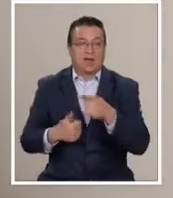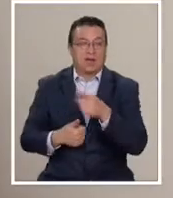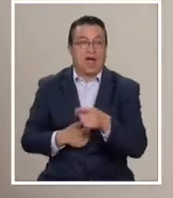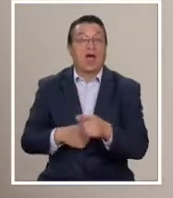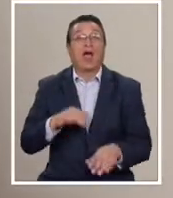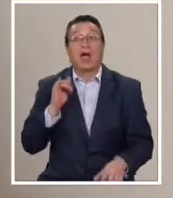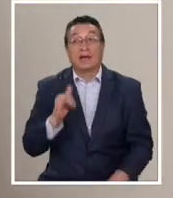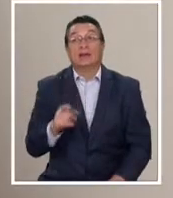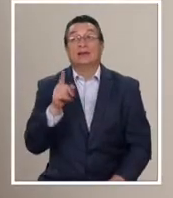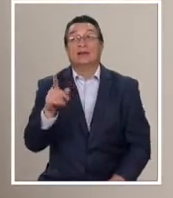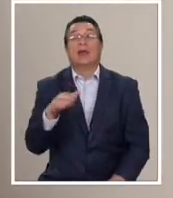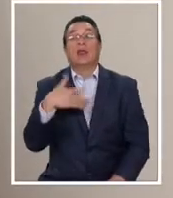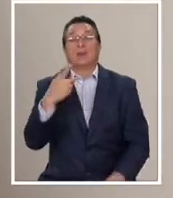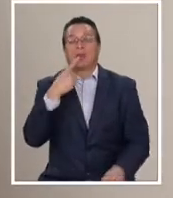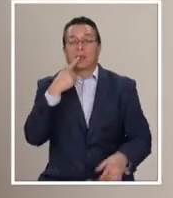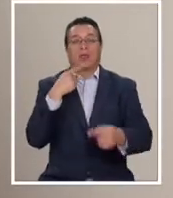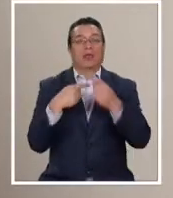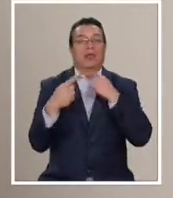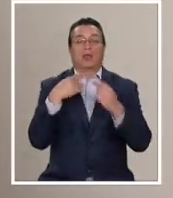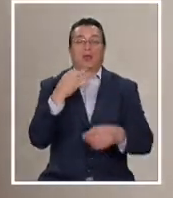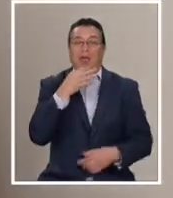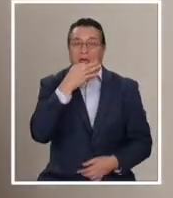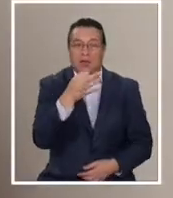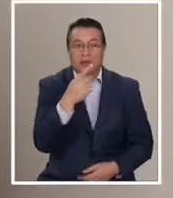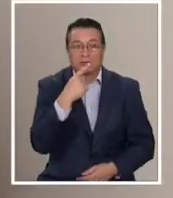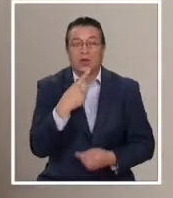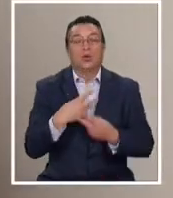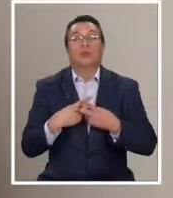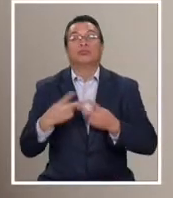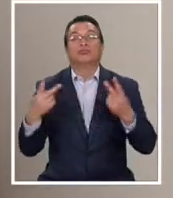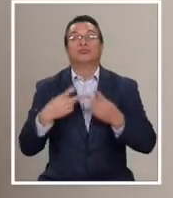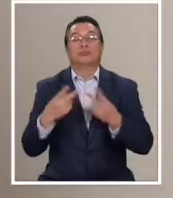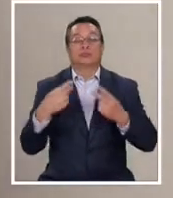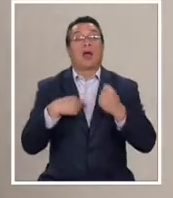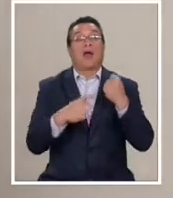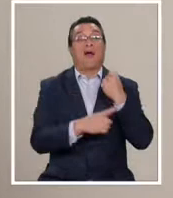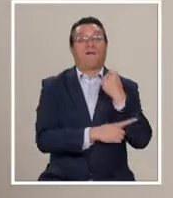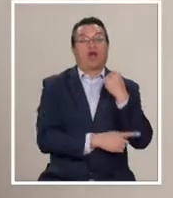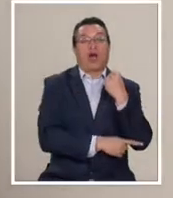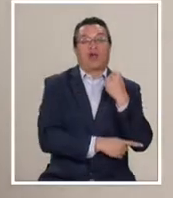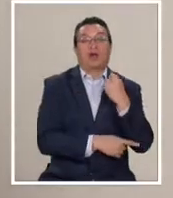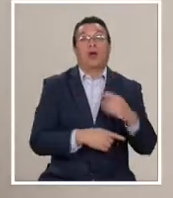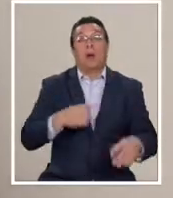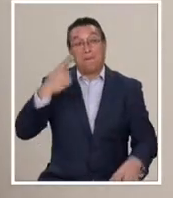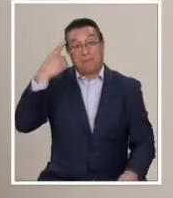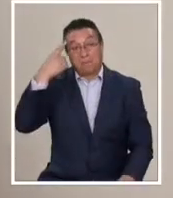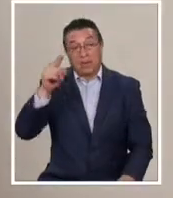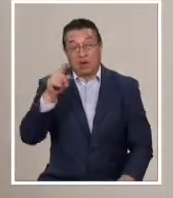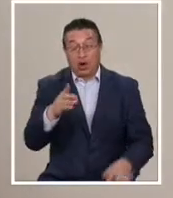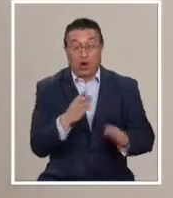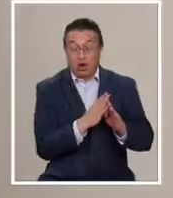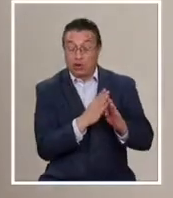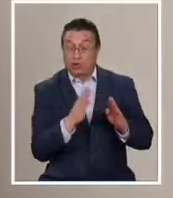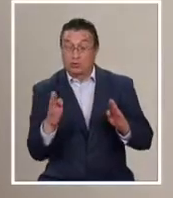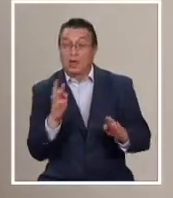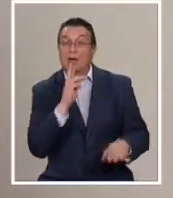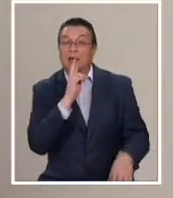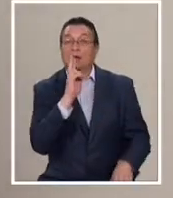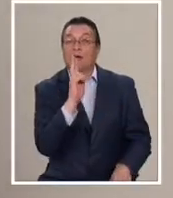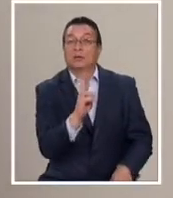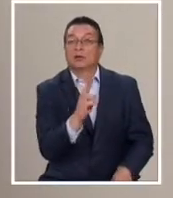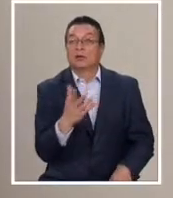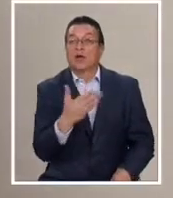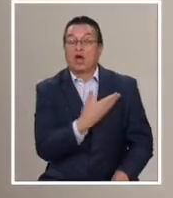y finalmente él se retracta de lo que dijo a través de un comunicado de su abogado. Sin embargo, pues entre tanto, la respuesta